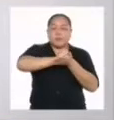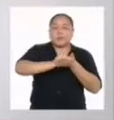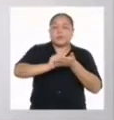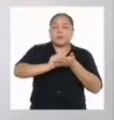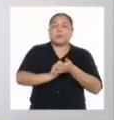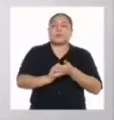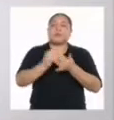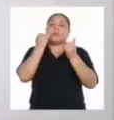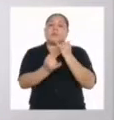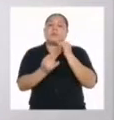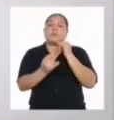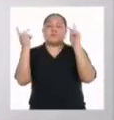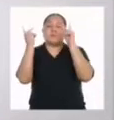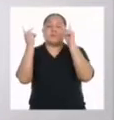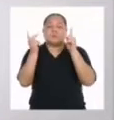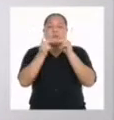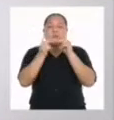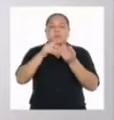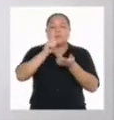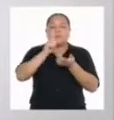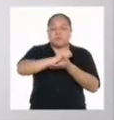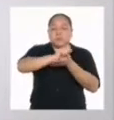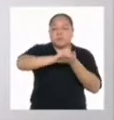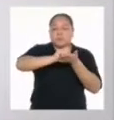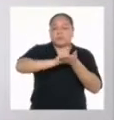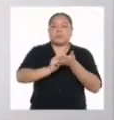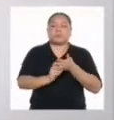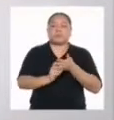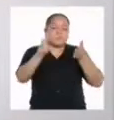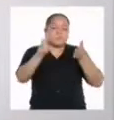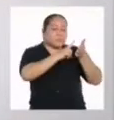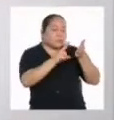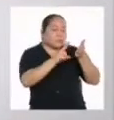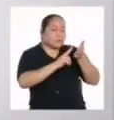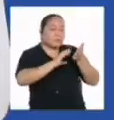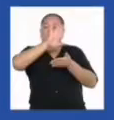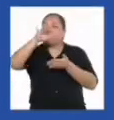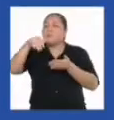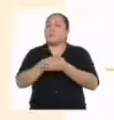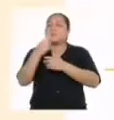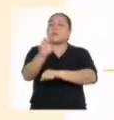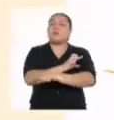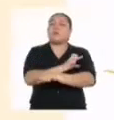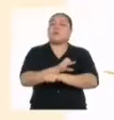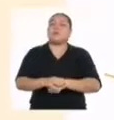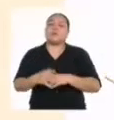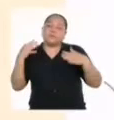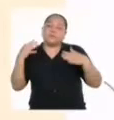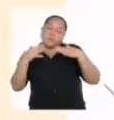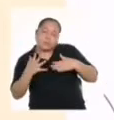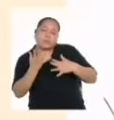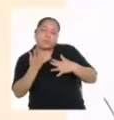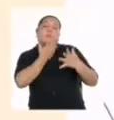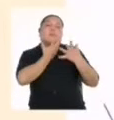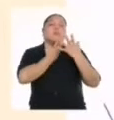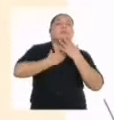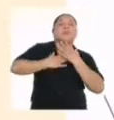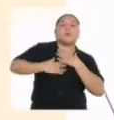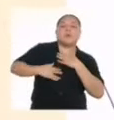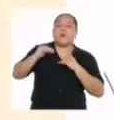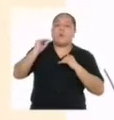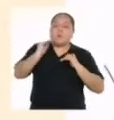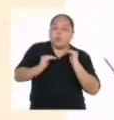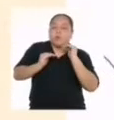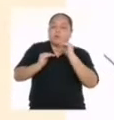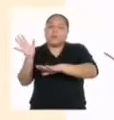finalmente perfeccionen su escritura. ¡Leamos todo tu poema! Rapeo con pasión, con